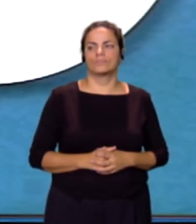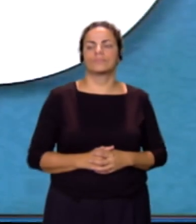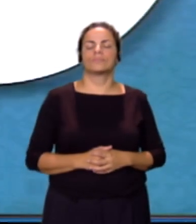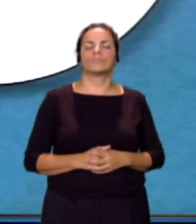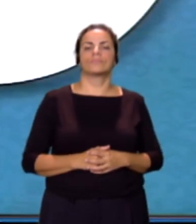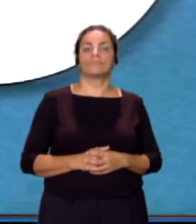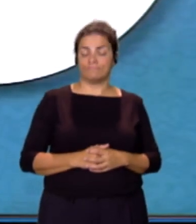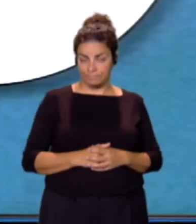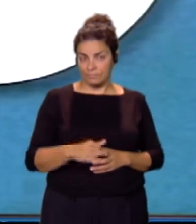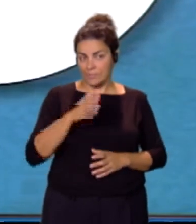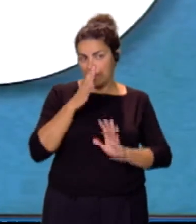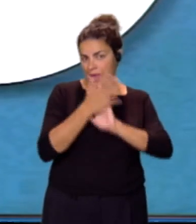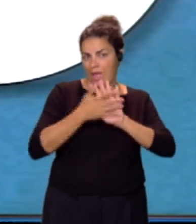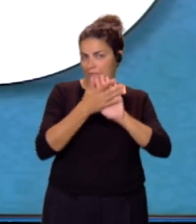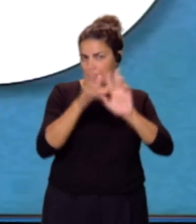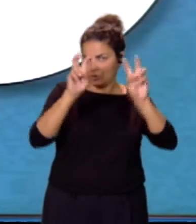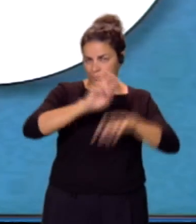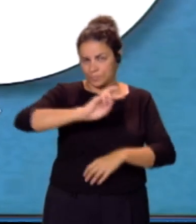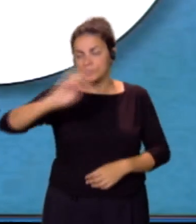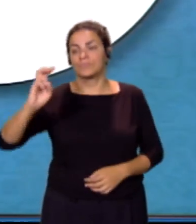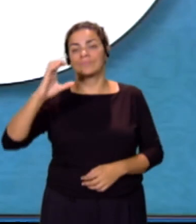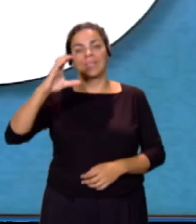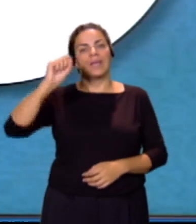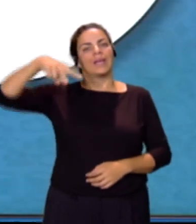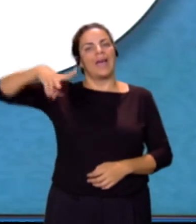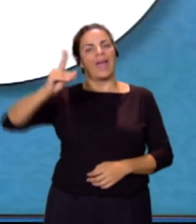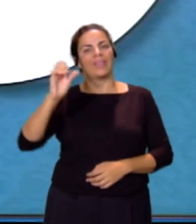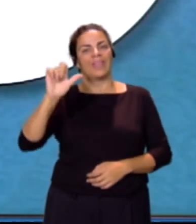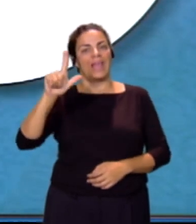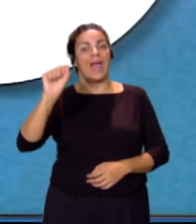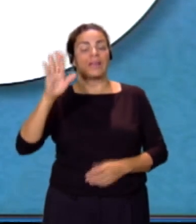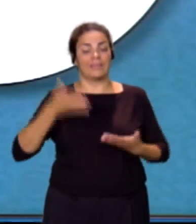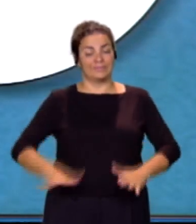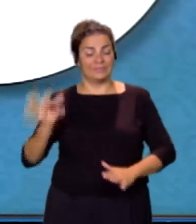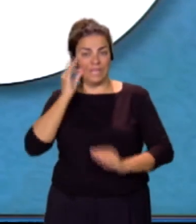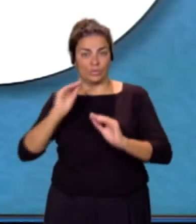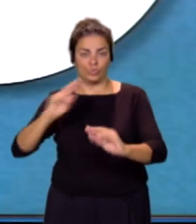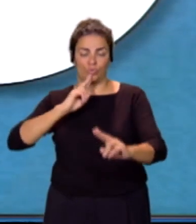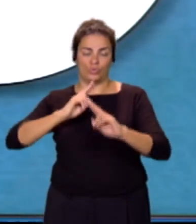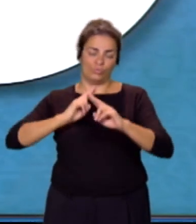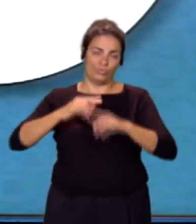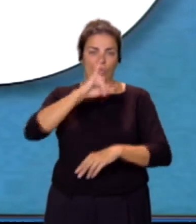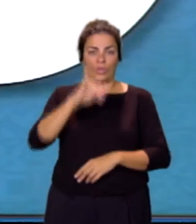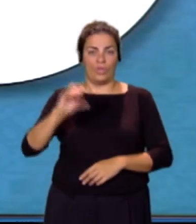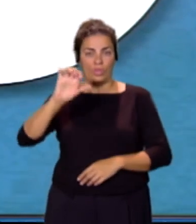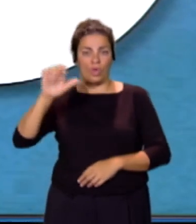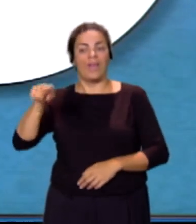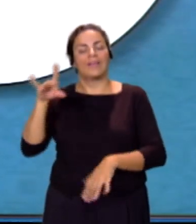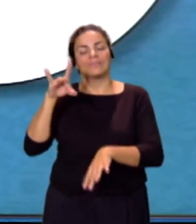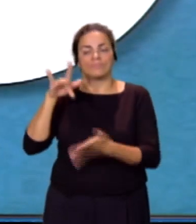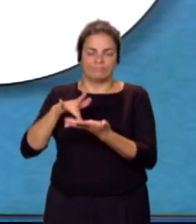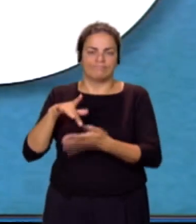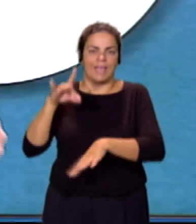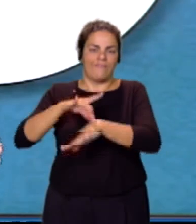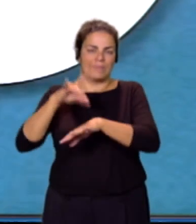Y hablamos de otro asunto, Candelaria es la madre de Zoe, una niña de 8 años que padece una enfermedad rara,